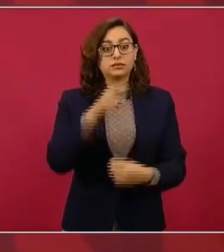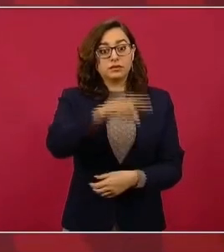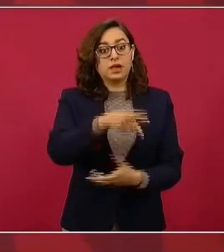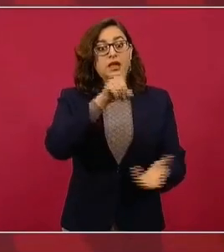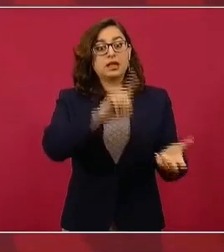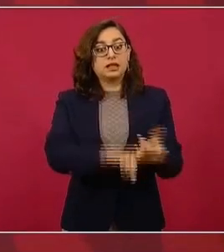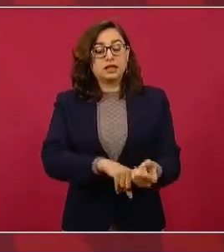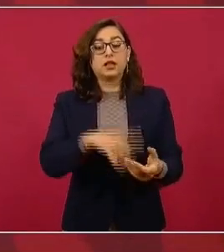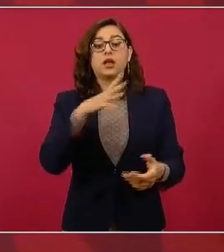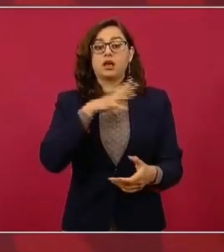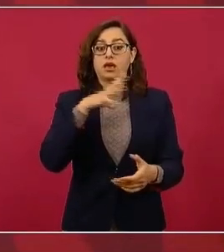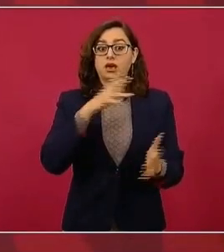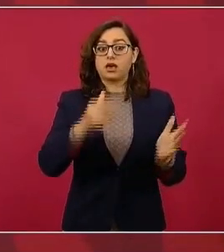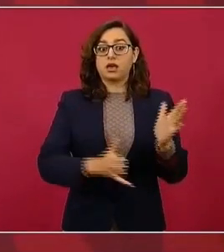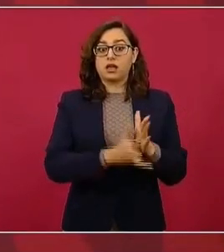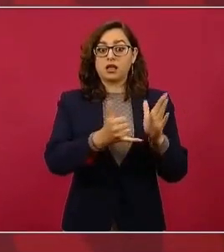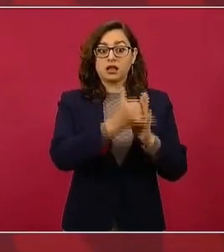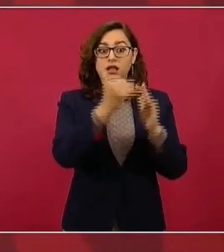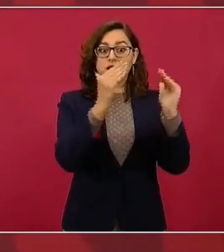construidos.